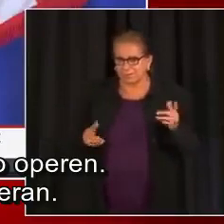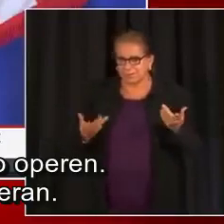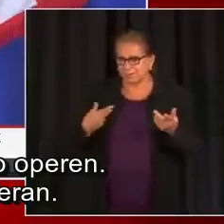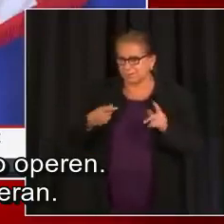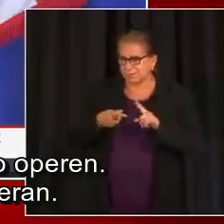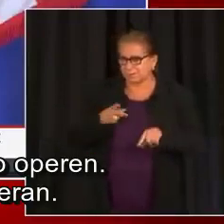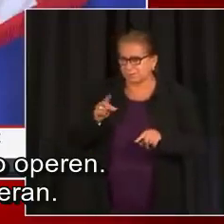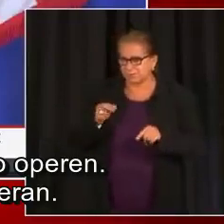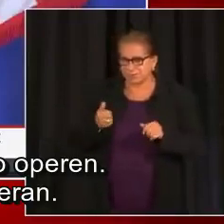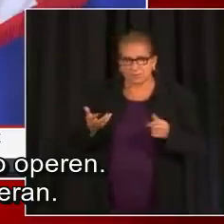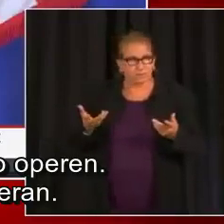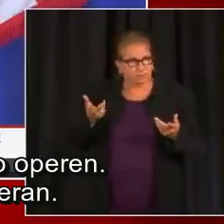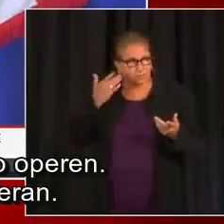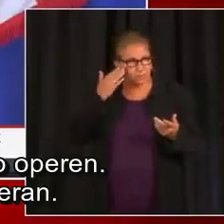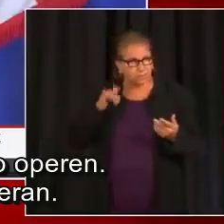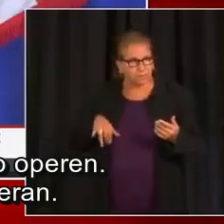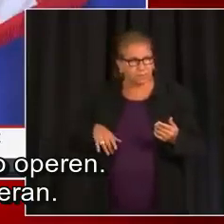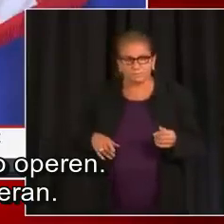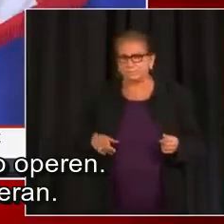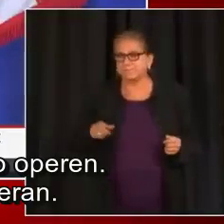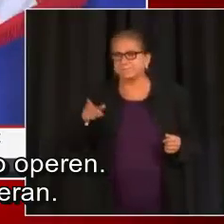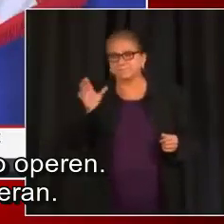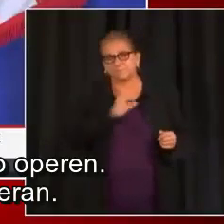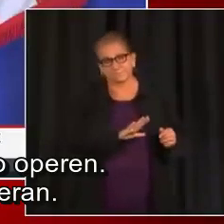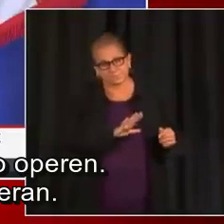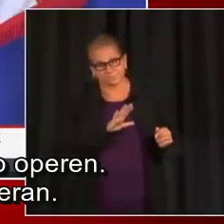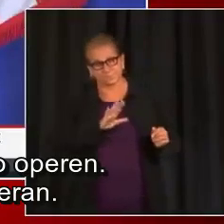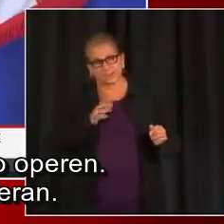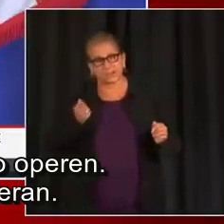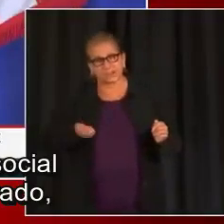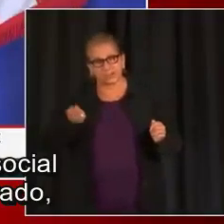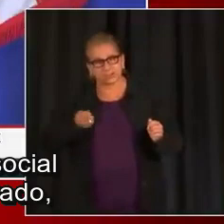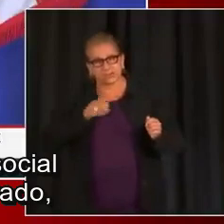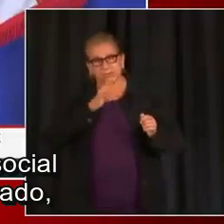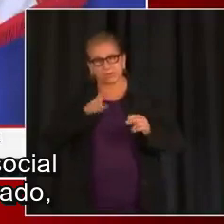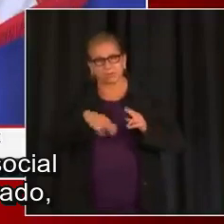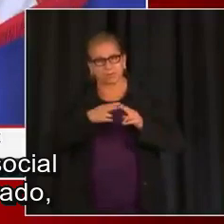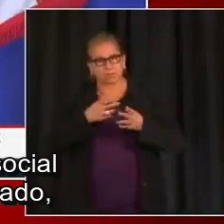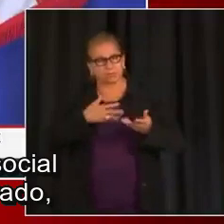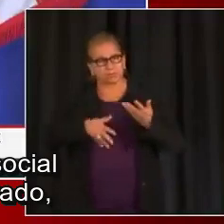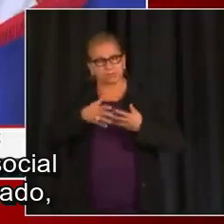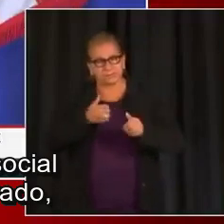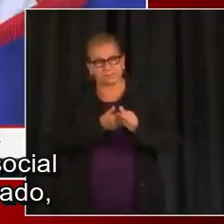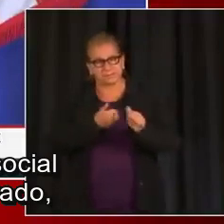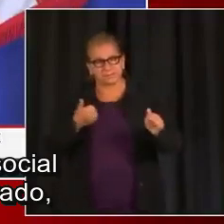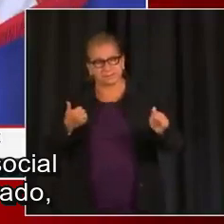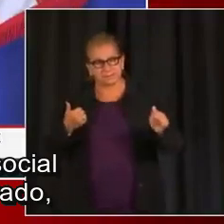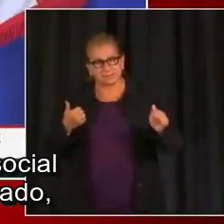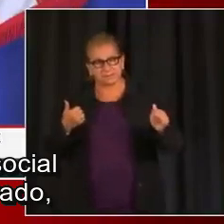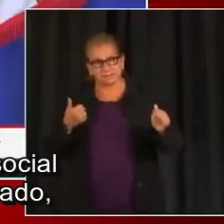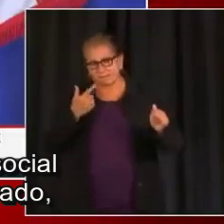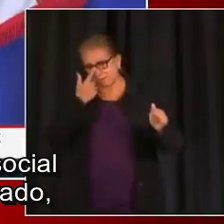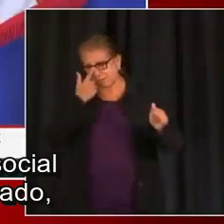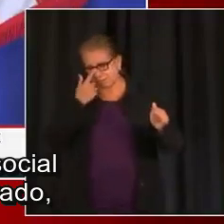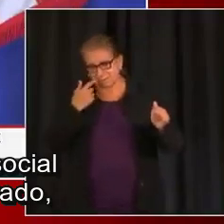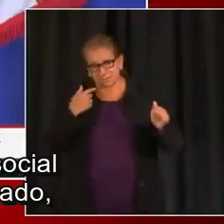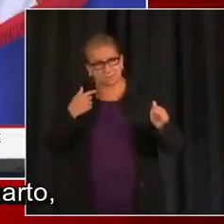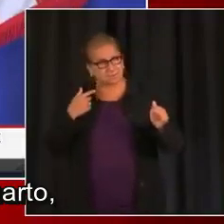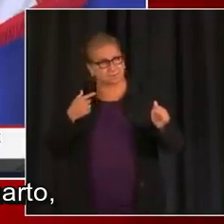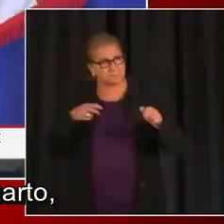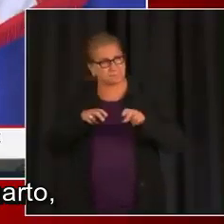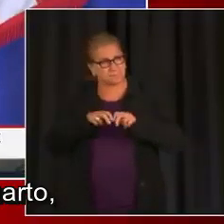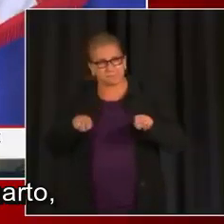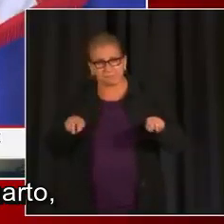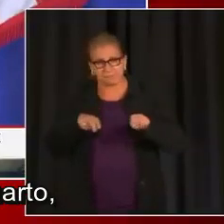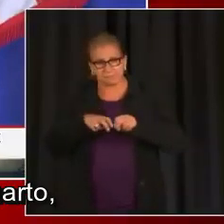Los CDC no les puede decir que no oponen. No sé qué lineamientos están diciendo. Bueno, ya estaban hablando de distancia social en grupos grandes, el gran jurado,